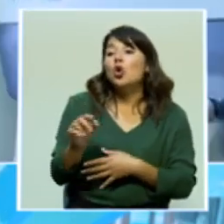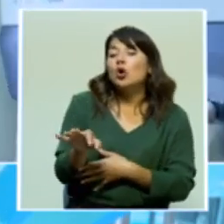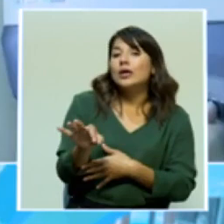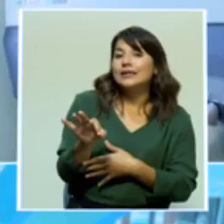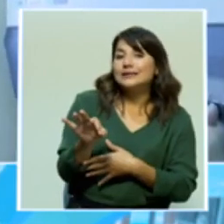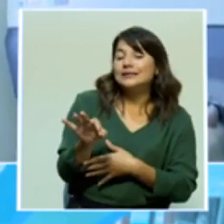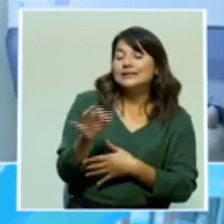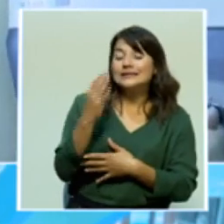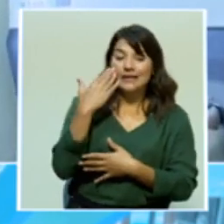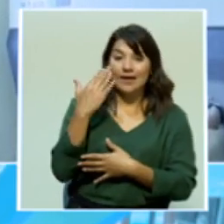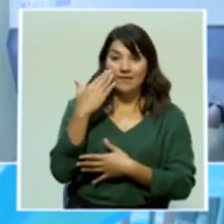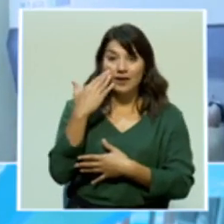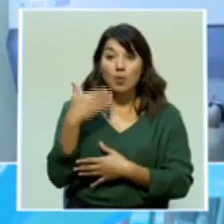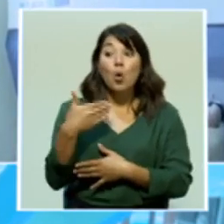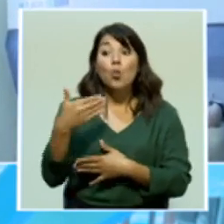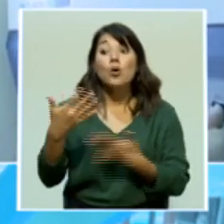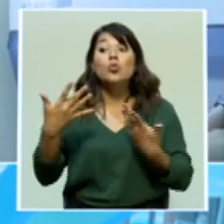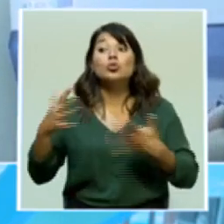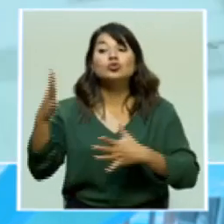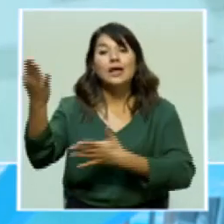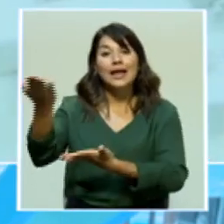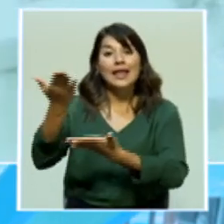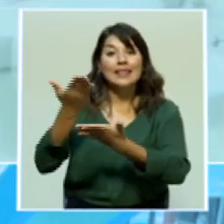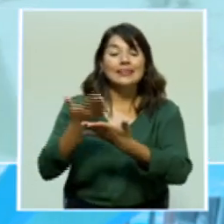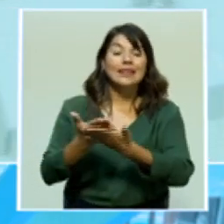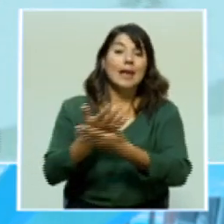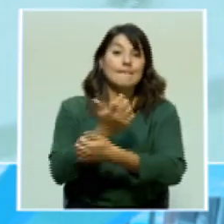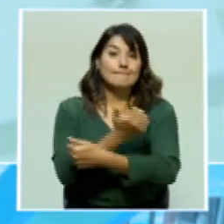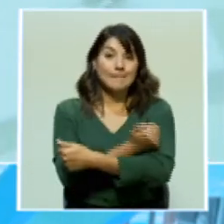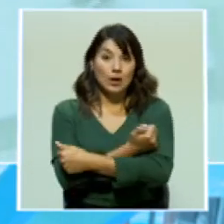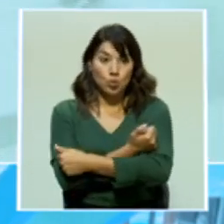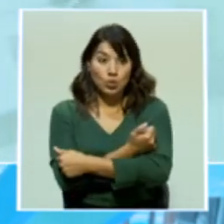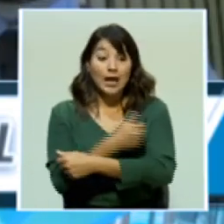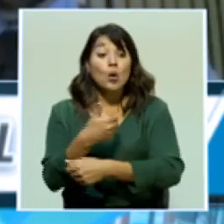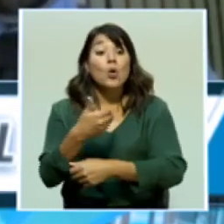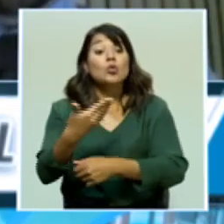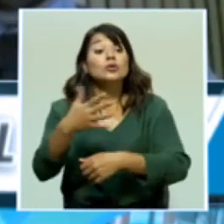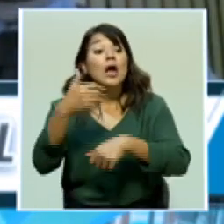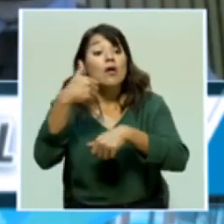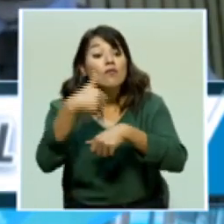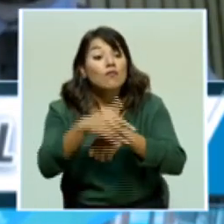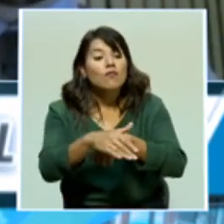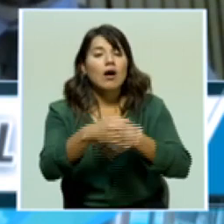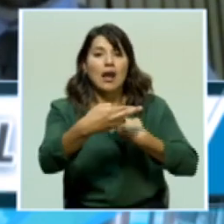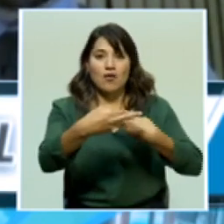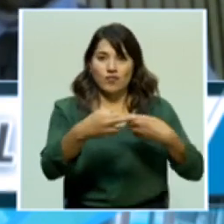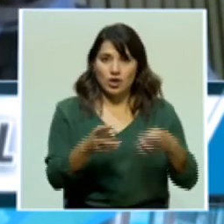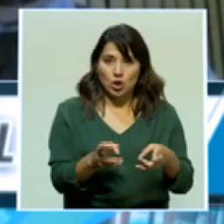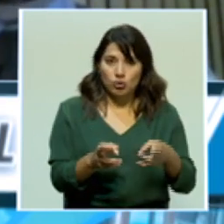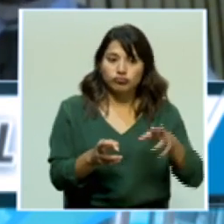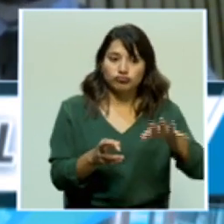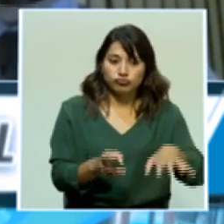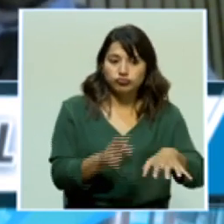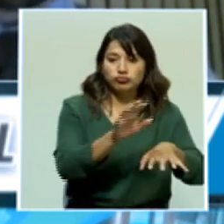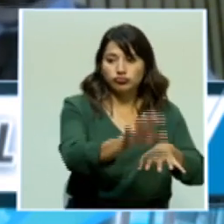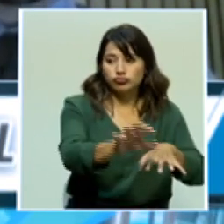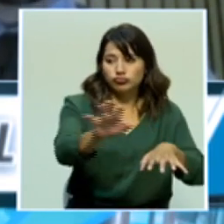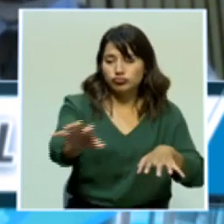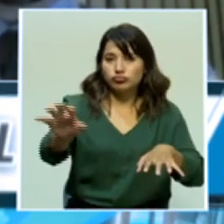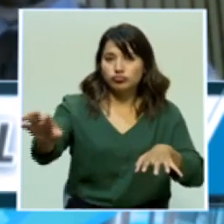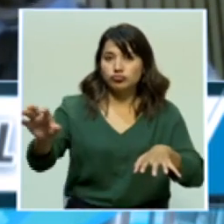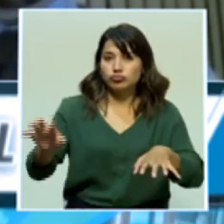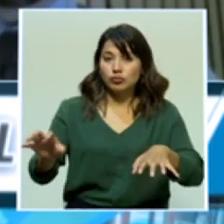vez que las vacunas se encuentren disponibles en los puntos focales, de ahí, cada una de las unidades